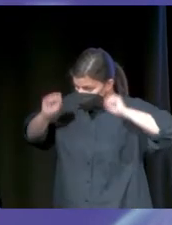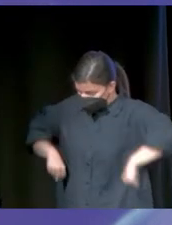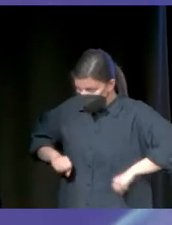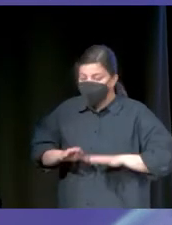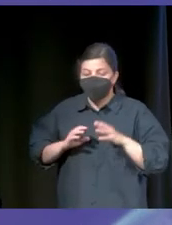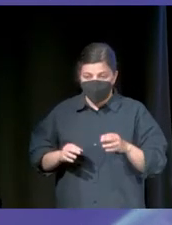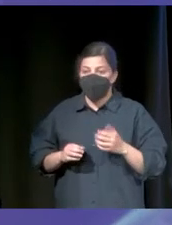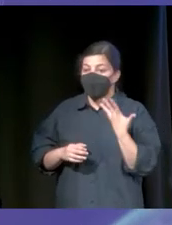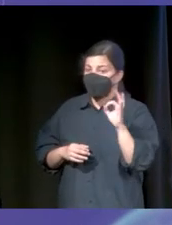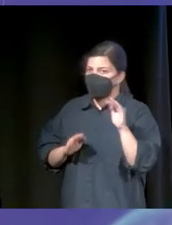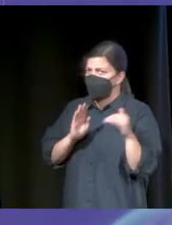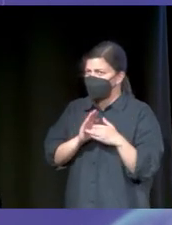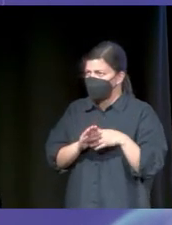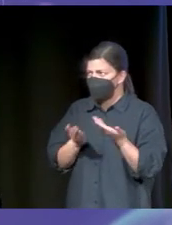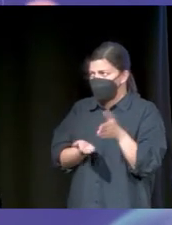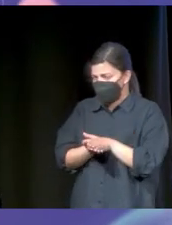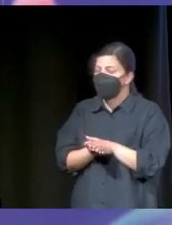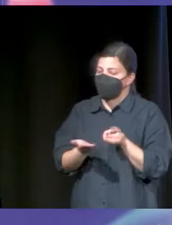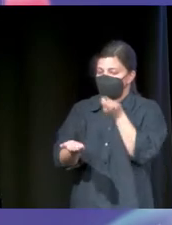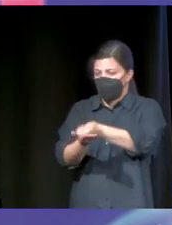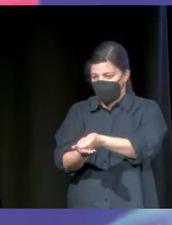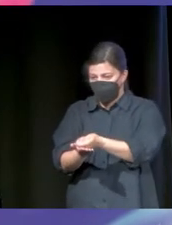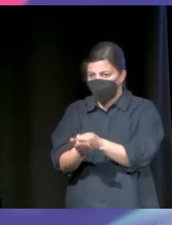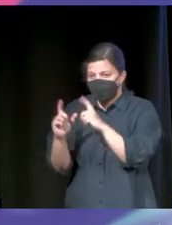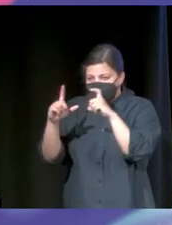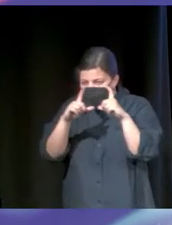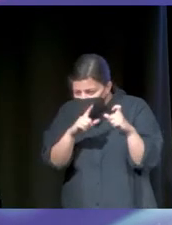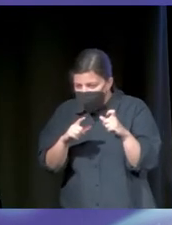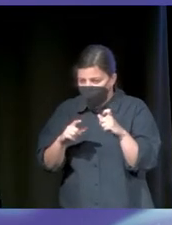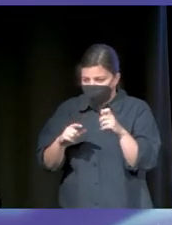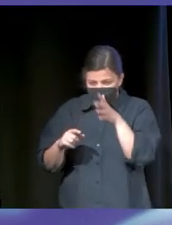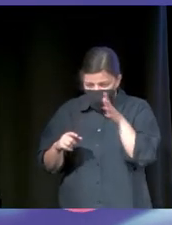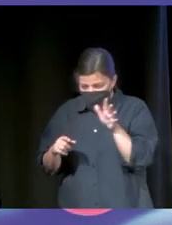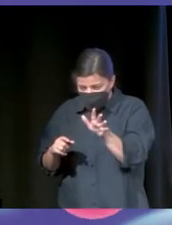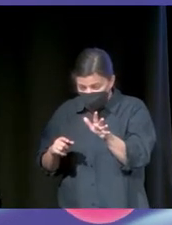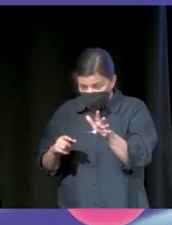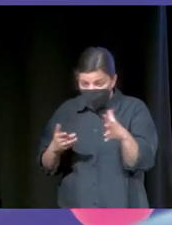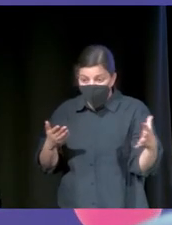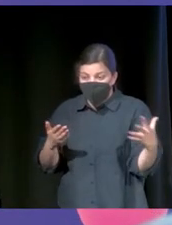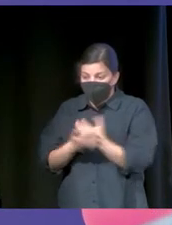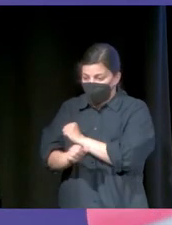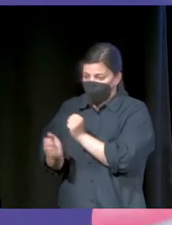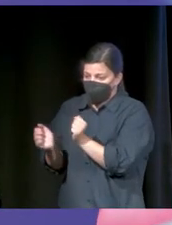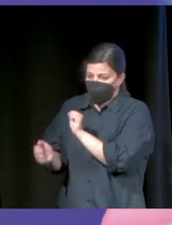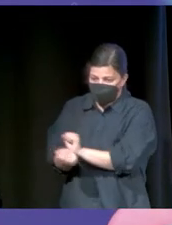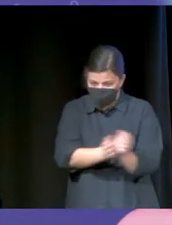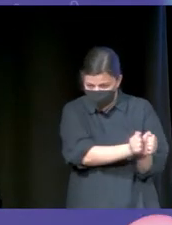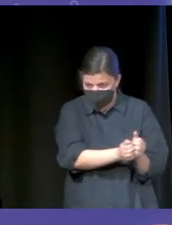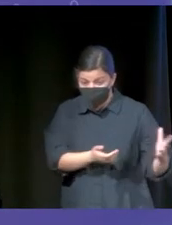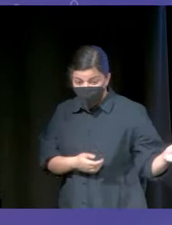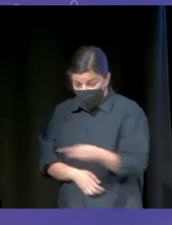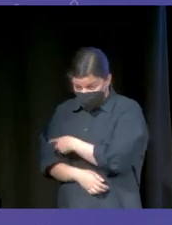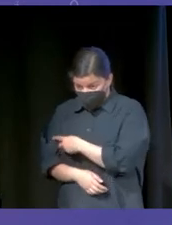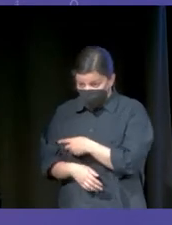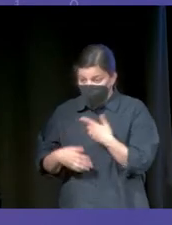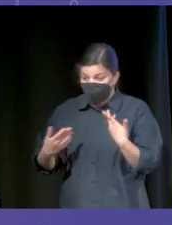dice 50 mil o morir, pues le pago 50 mil. Tenía cámaras, lo denuncia y todos acaban en prisión. El titular del artículo